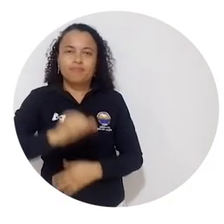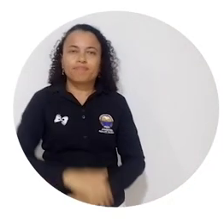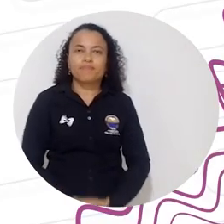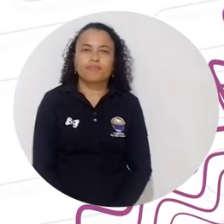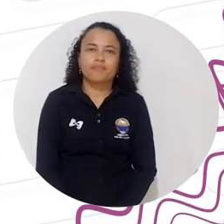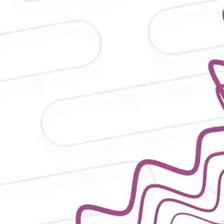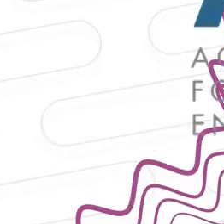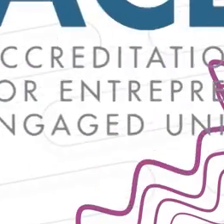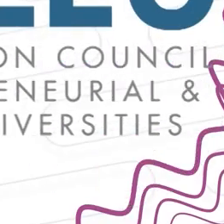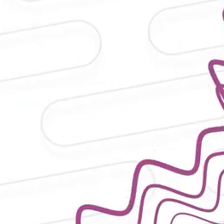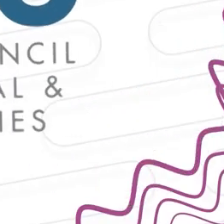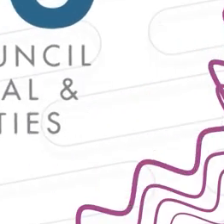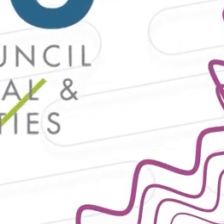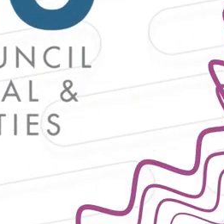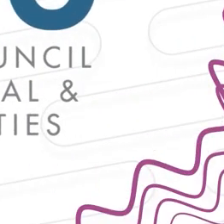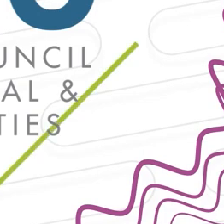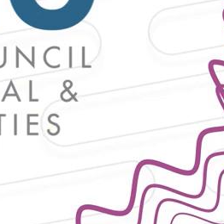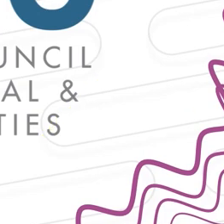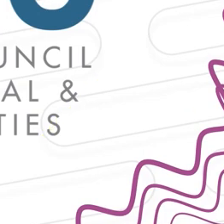-2030.